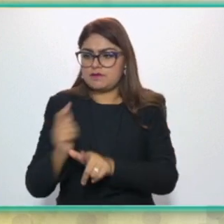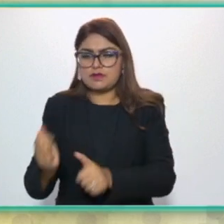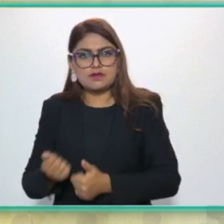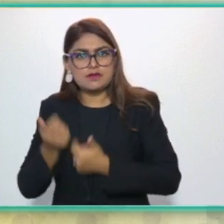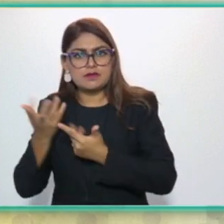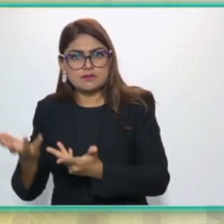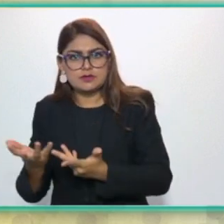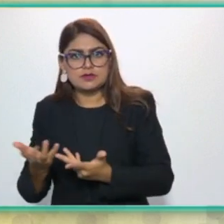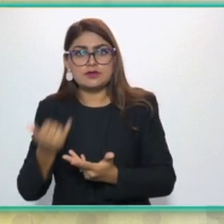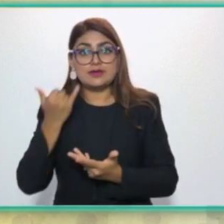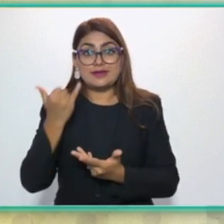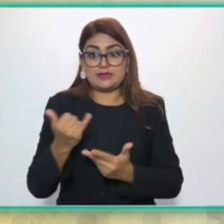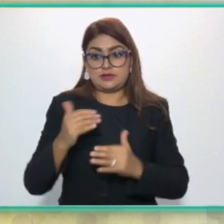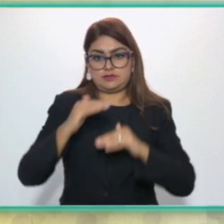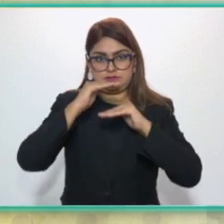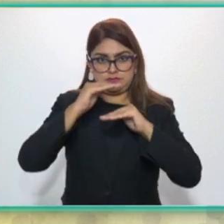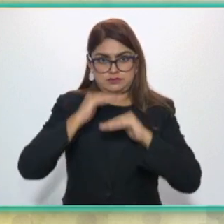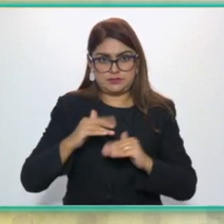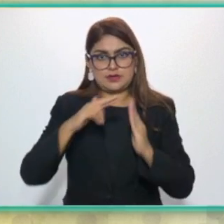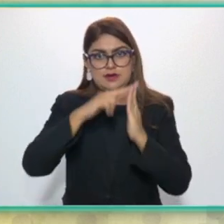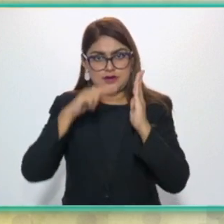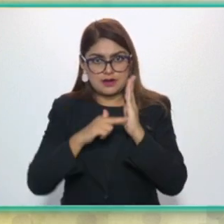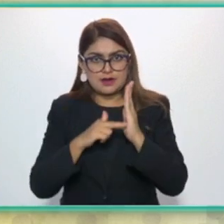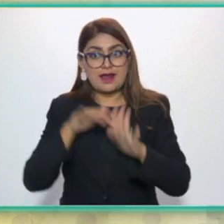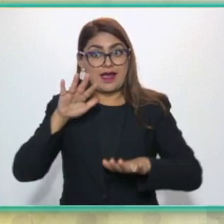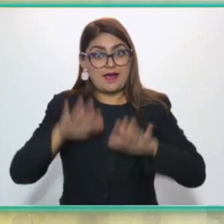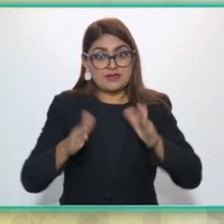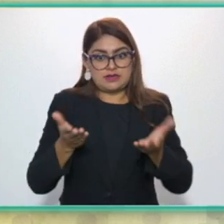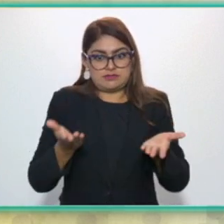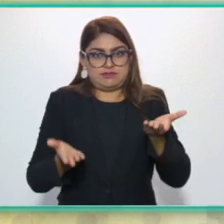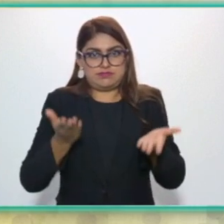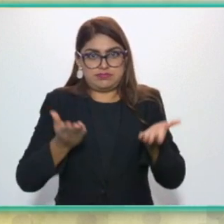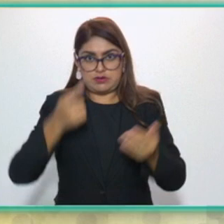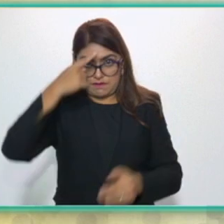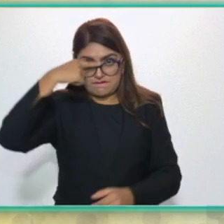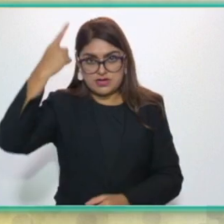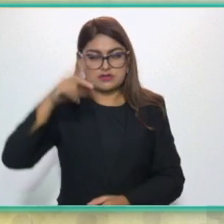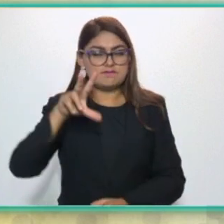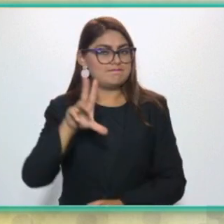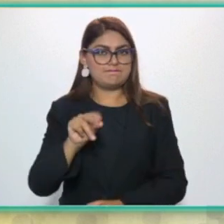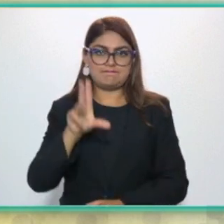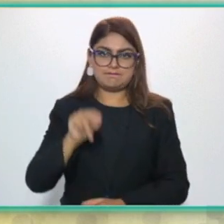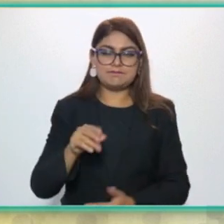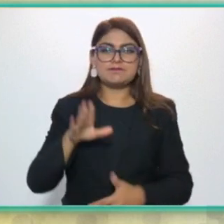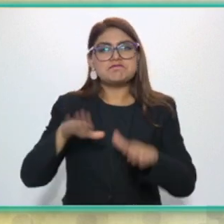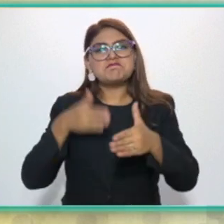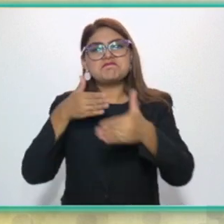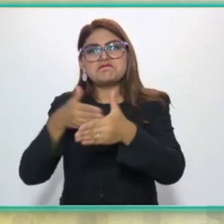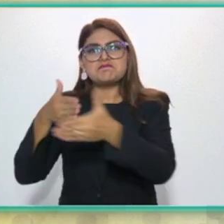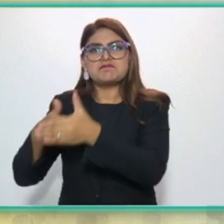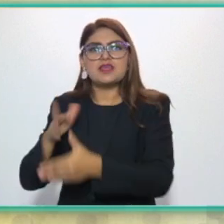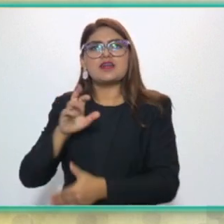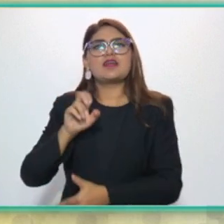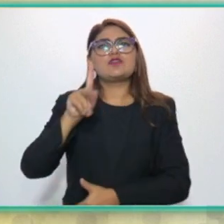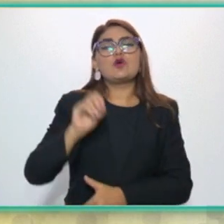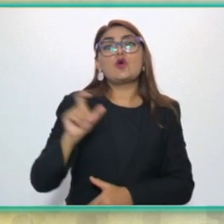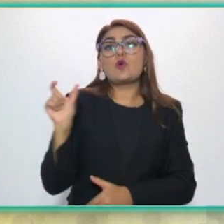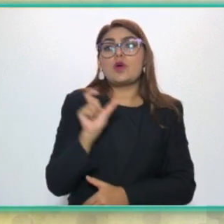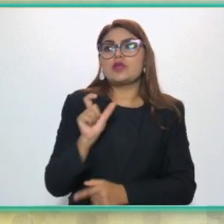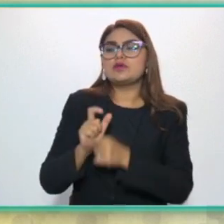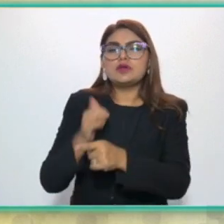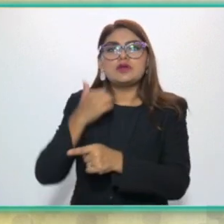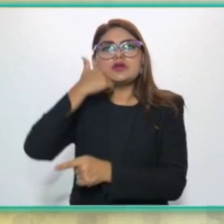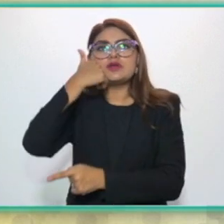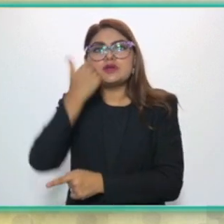de expresión y sus limitantes no siempre es fácil de mantener. Los desafíos surgen cuando se busca proteger